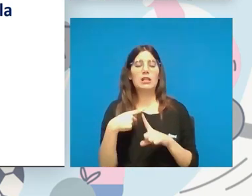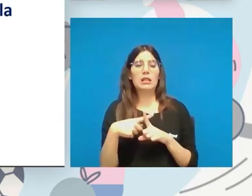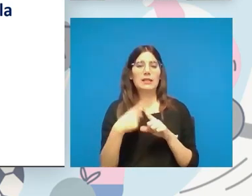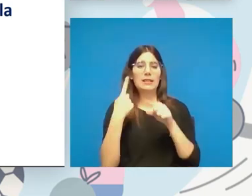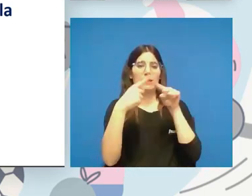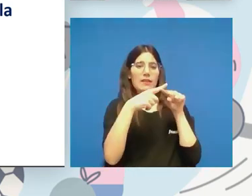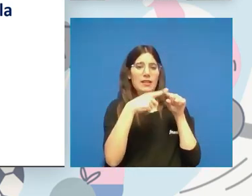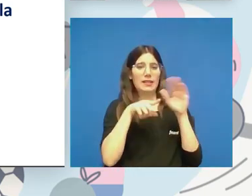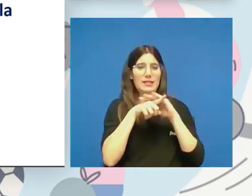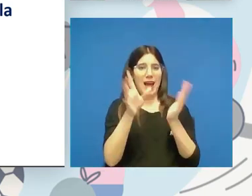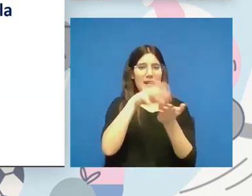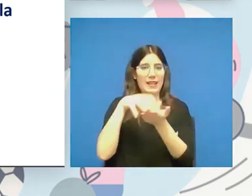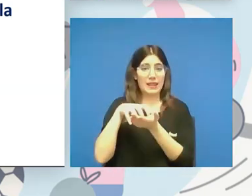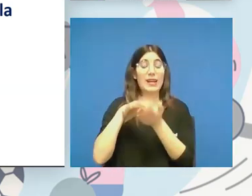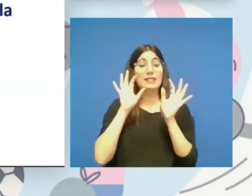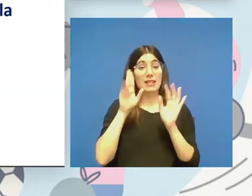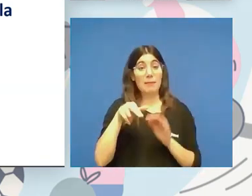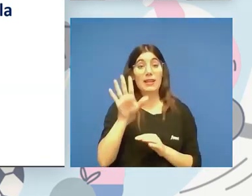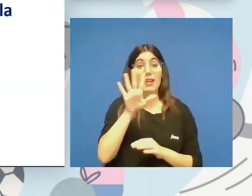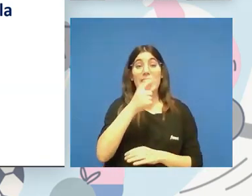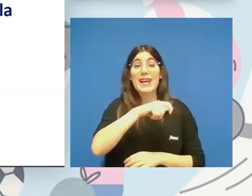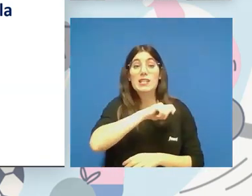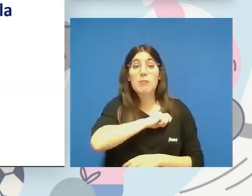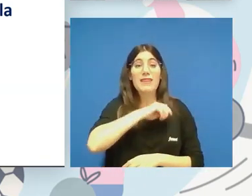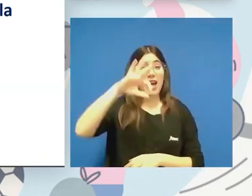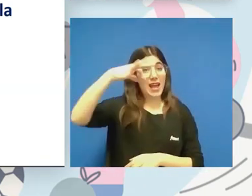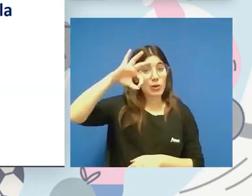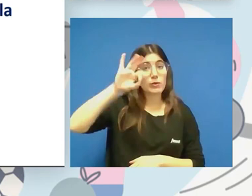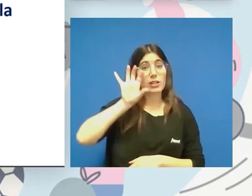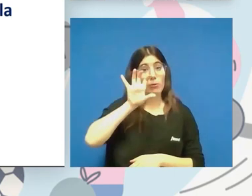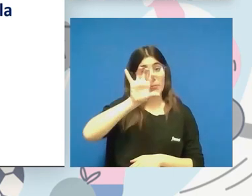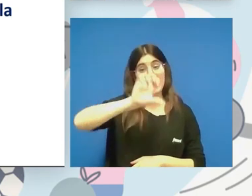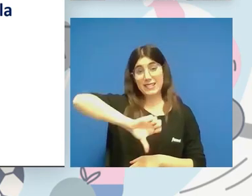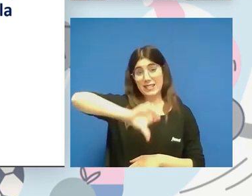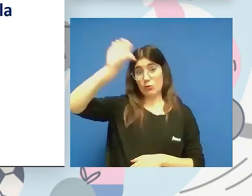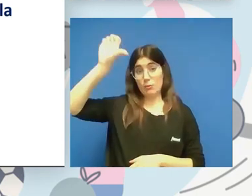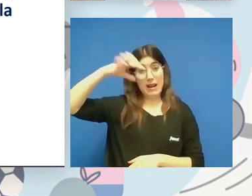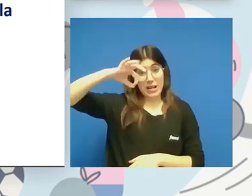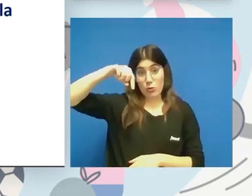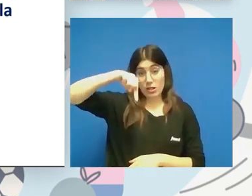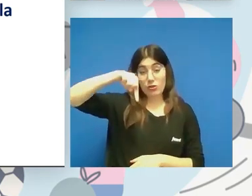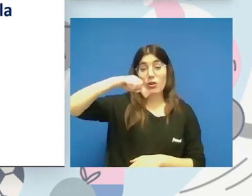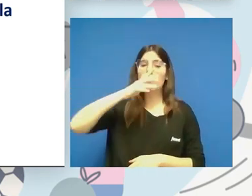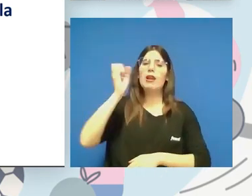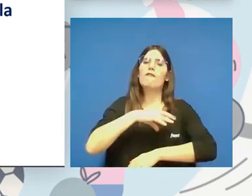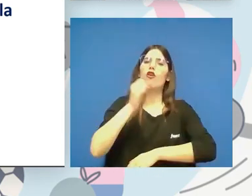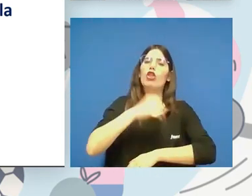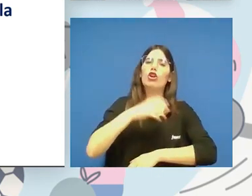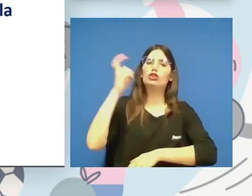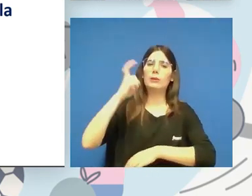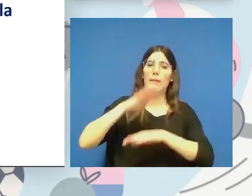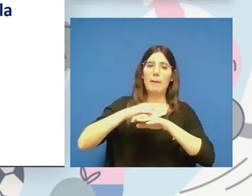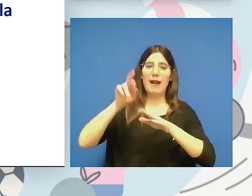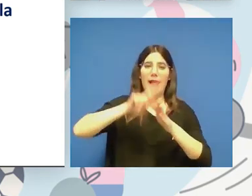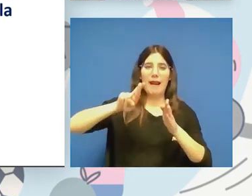agentes. Que España es el único país de Europa en el cual dentro de estos fondos que vienen para reactivar